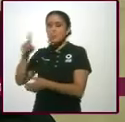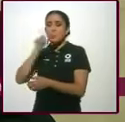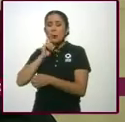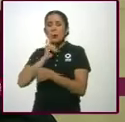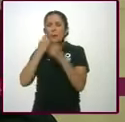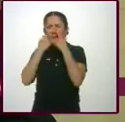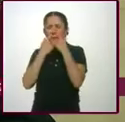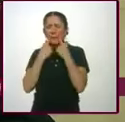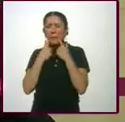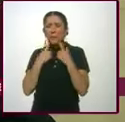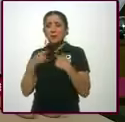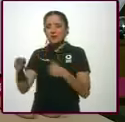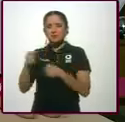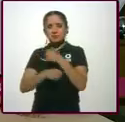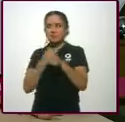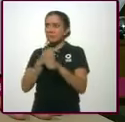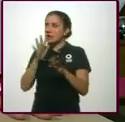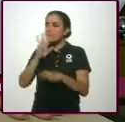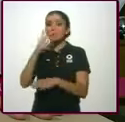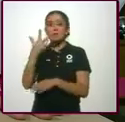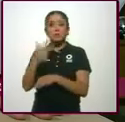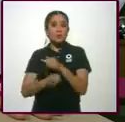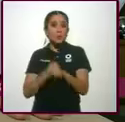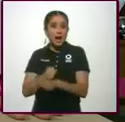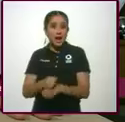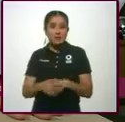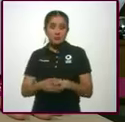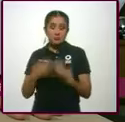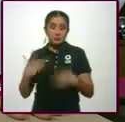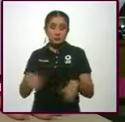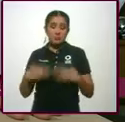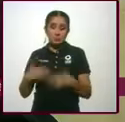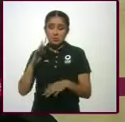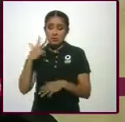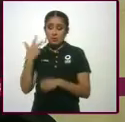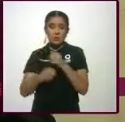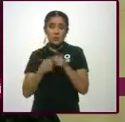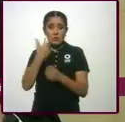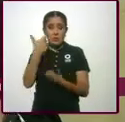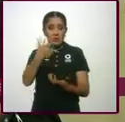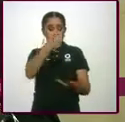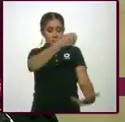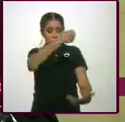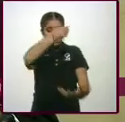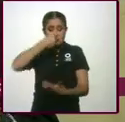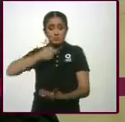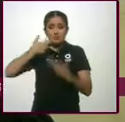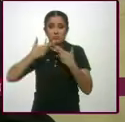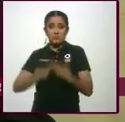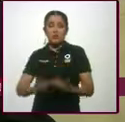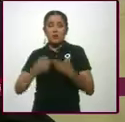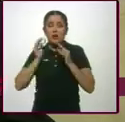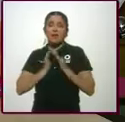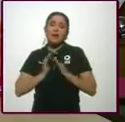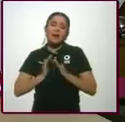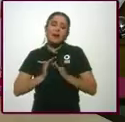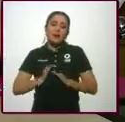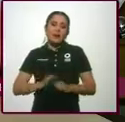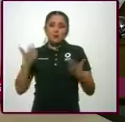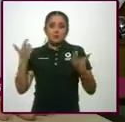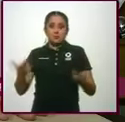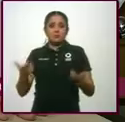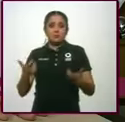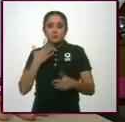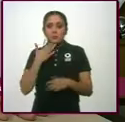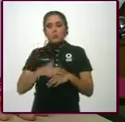señora tendría unos 58 años. Imagínate esa edad. Sí. Que te llegue eso y que te dé un respiro colectivo, ¿no? Y el señor, pues, lo